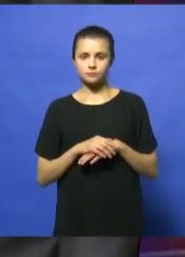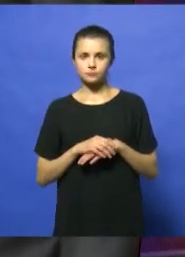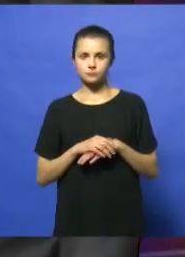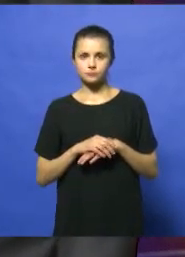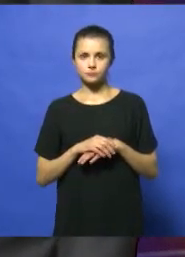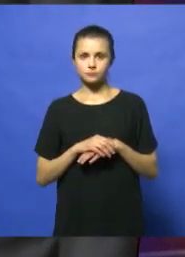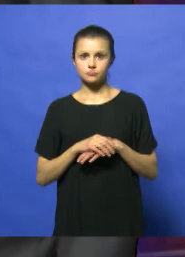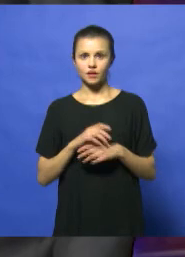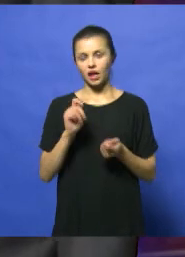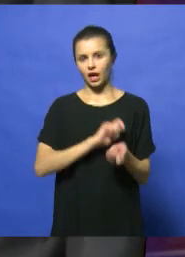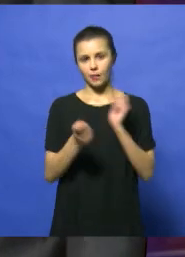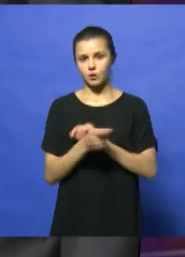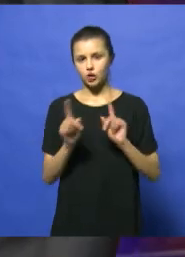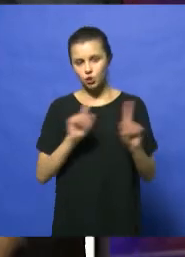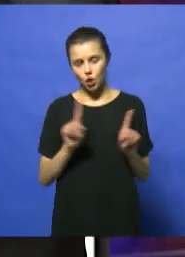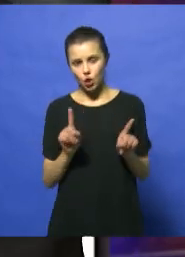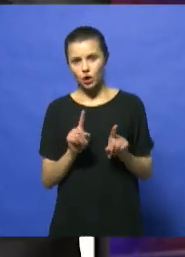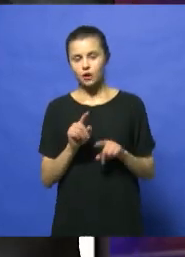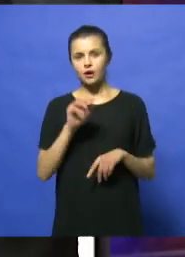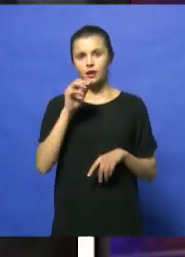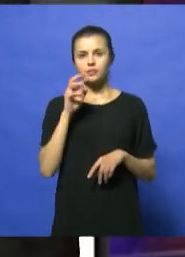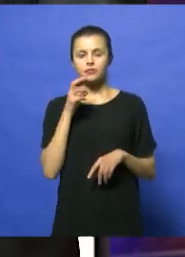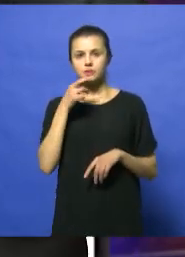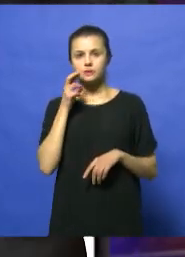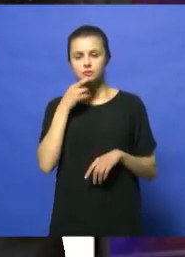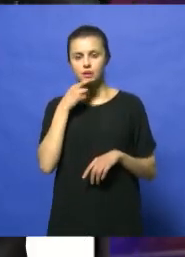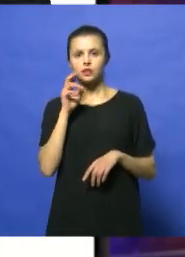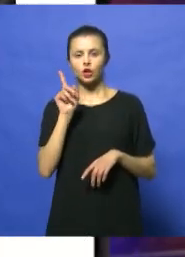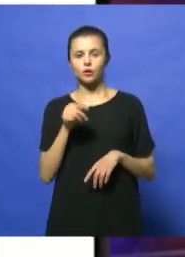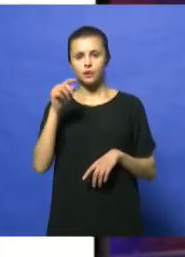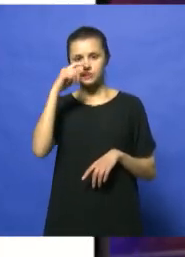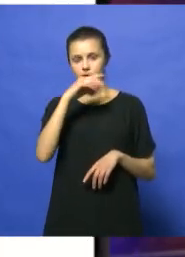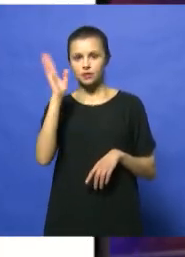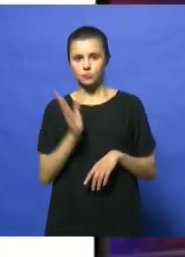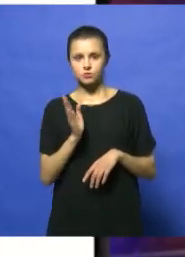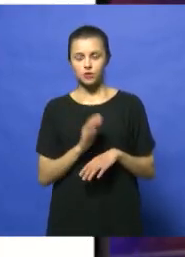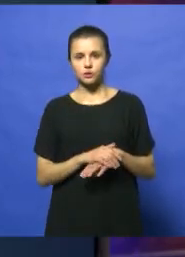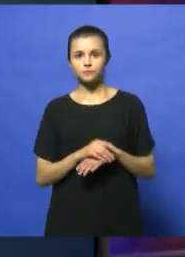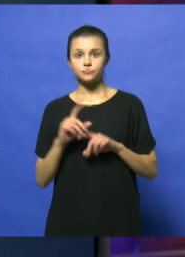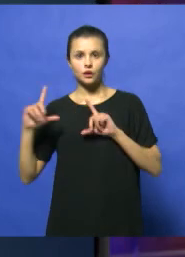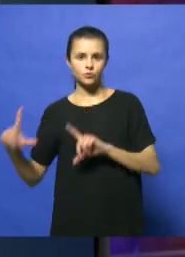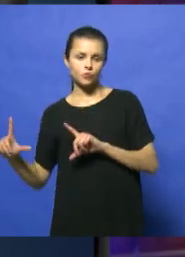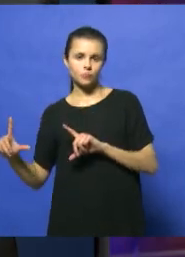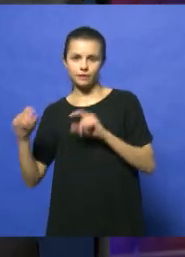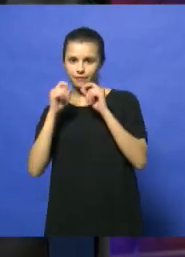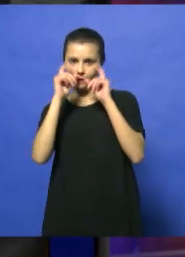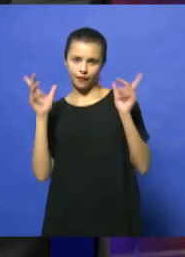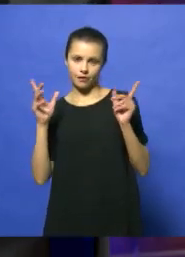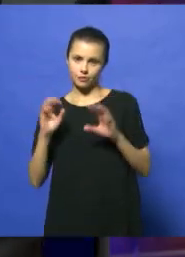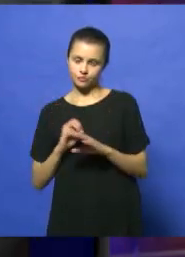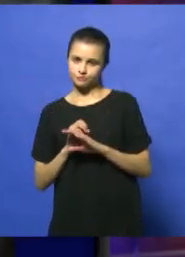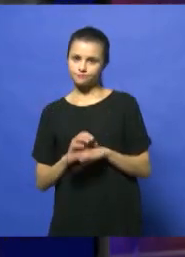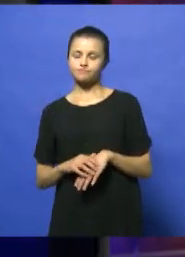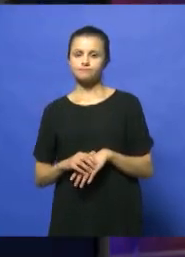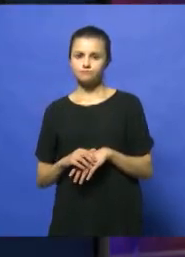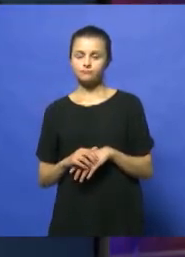frente al 2017, el 17,5%. Bueno, estos son números muy claros de las placas que nos demuestran que a